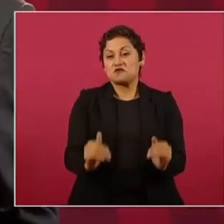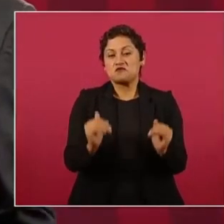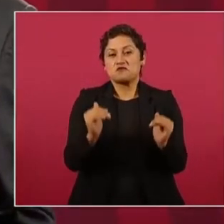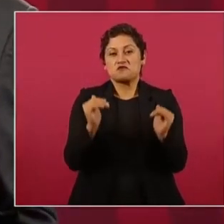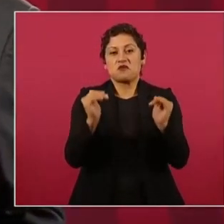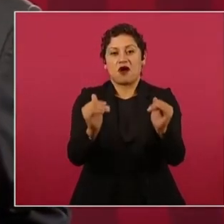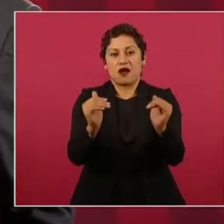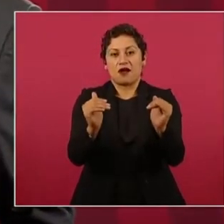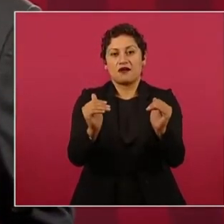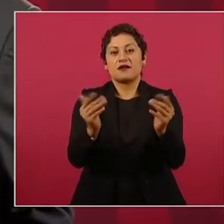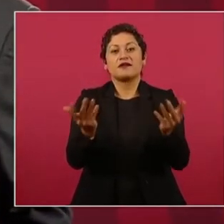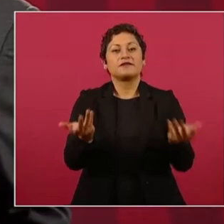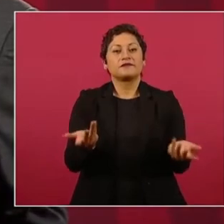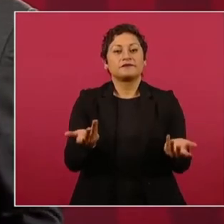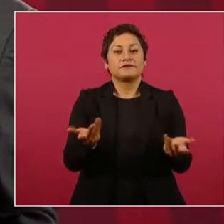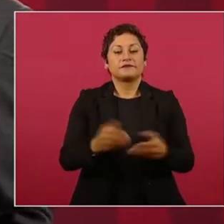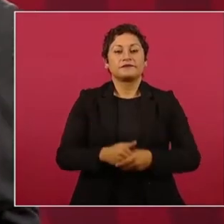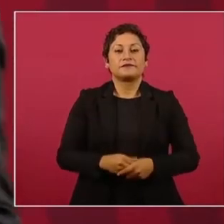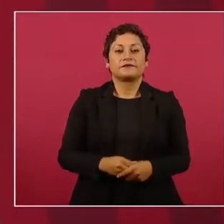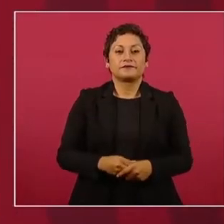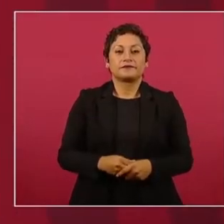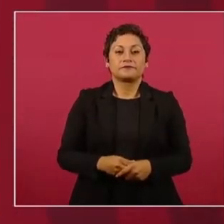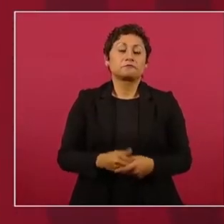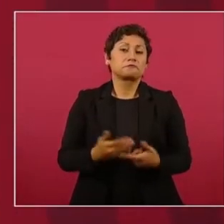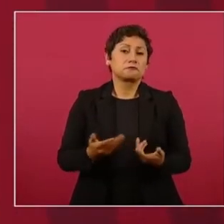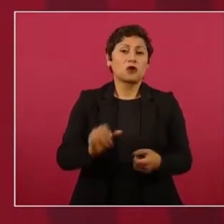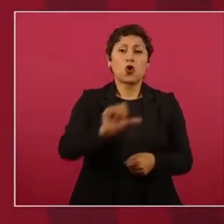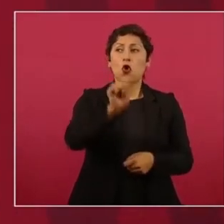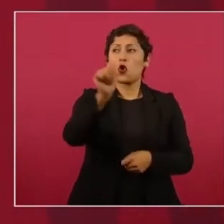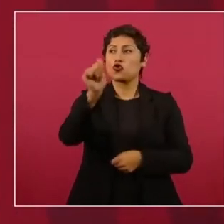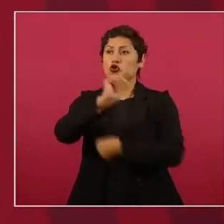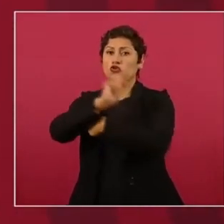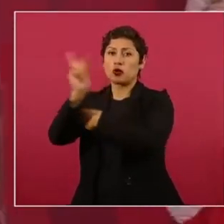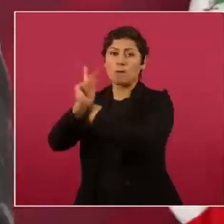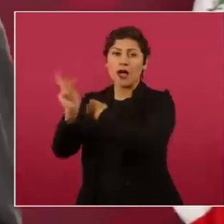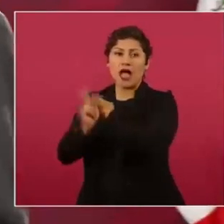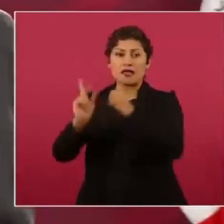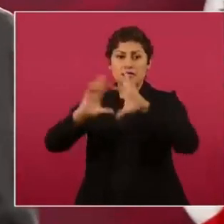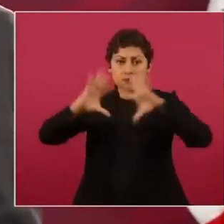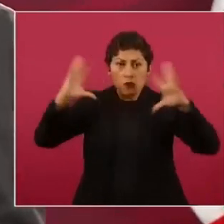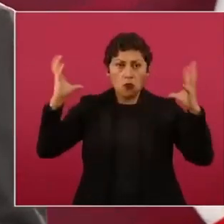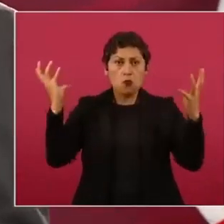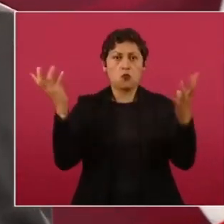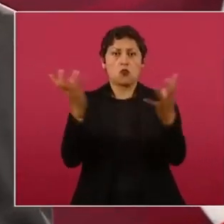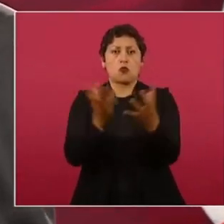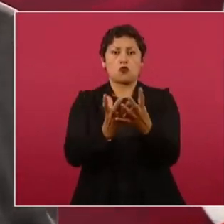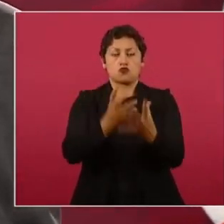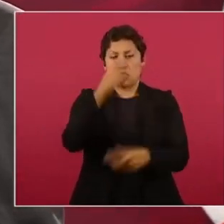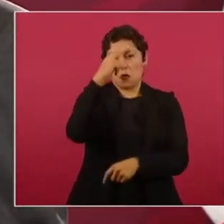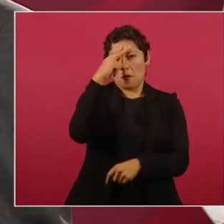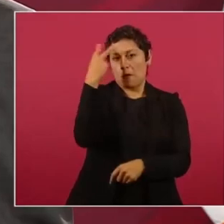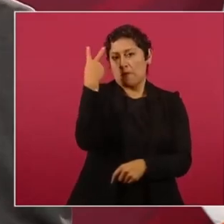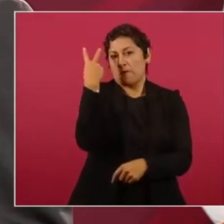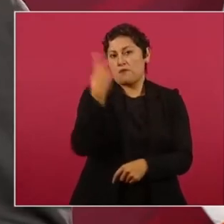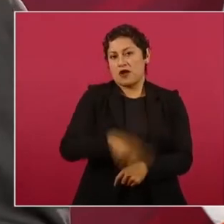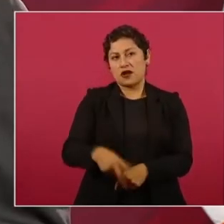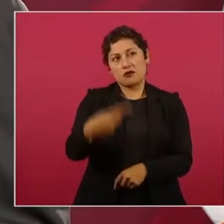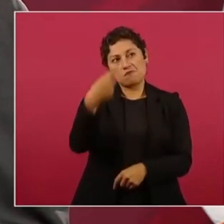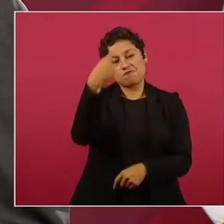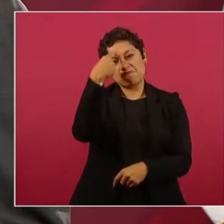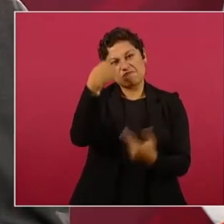los países del mundo, los cuanto a conciencia